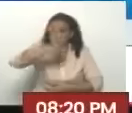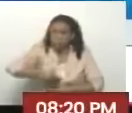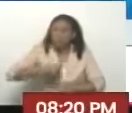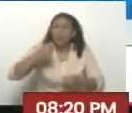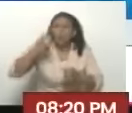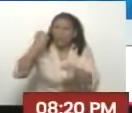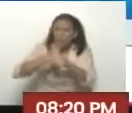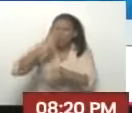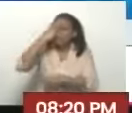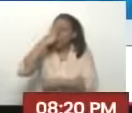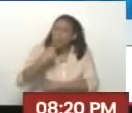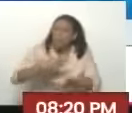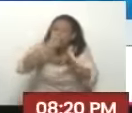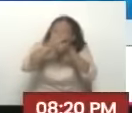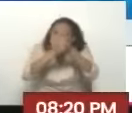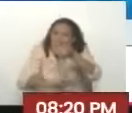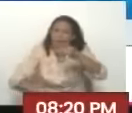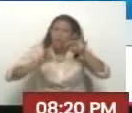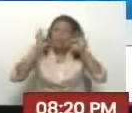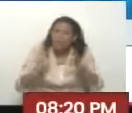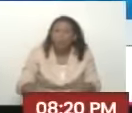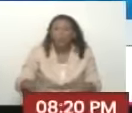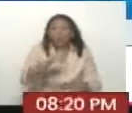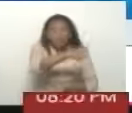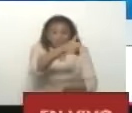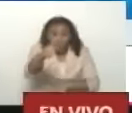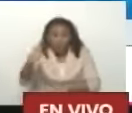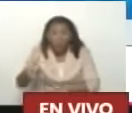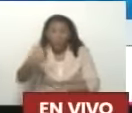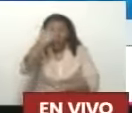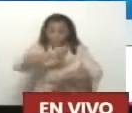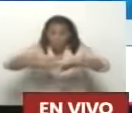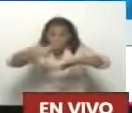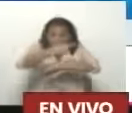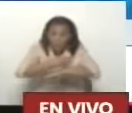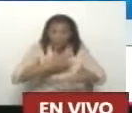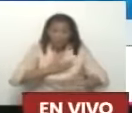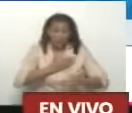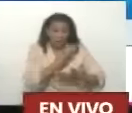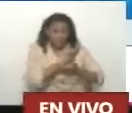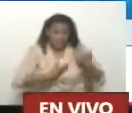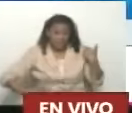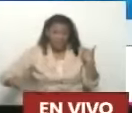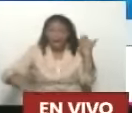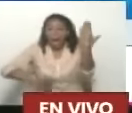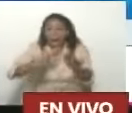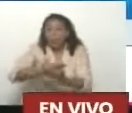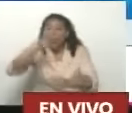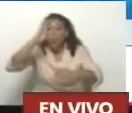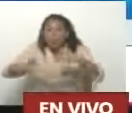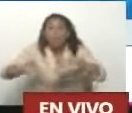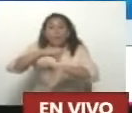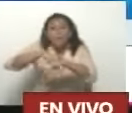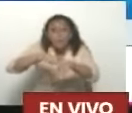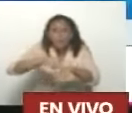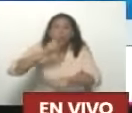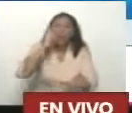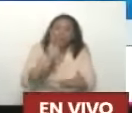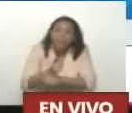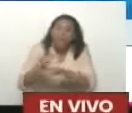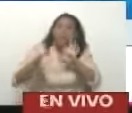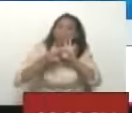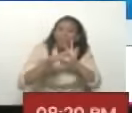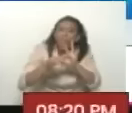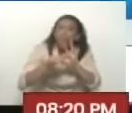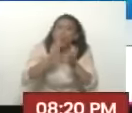Pueblo humilde Pueblo de a pie Y cada uno de nosotros Desde el presidente Hasta el último ministro El último dirigente Tiene